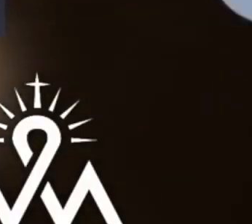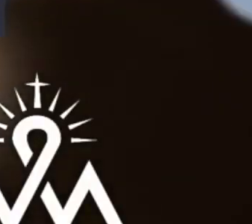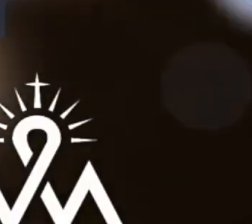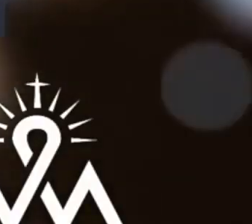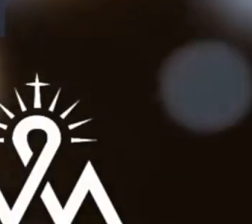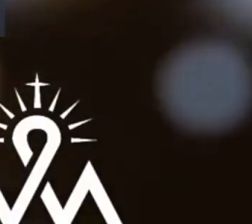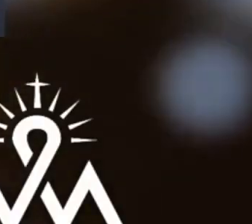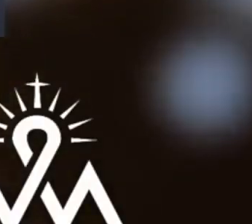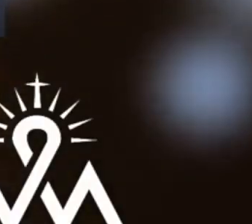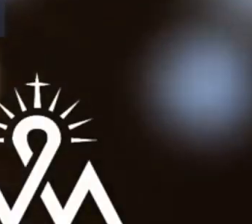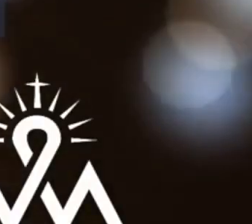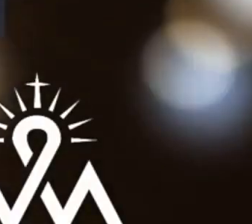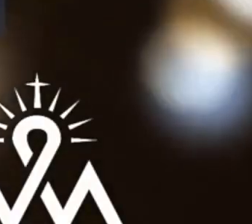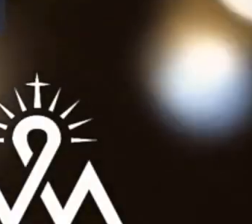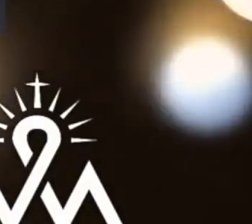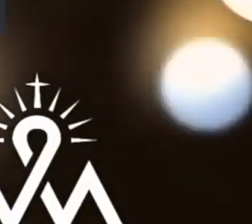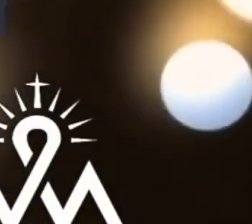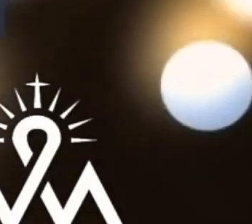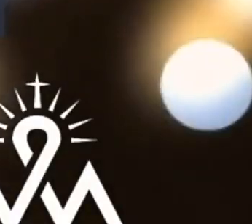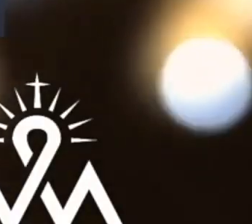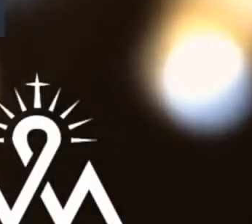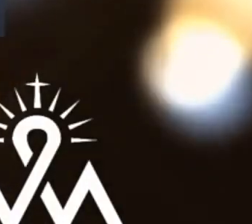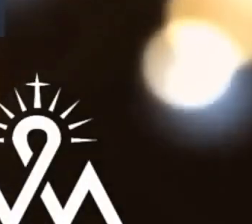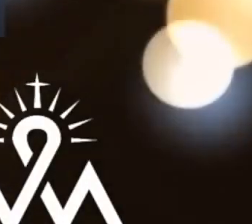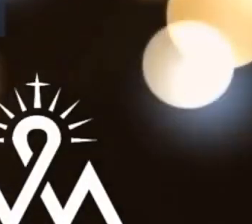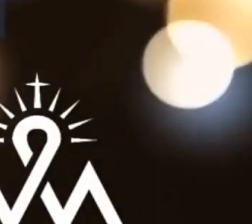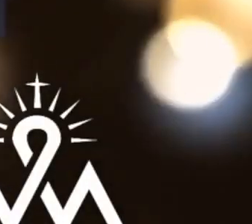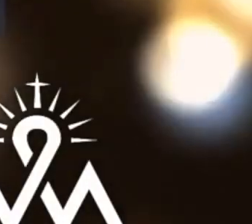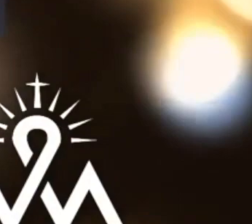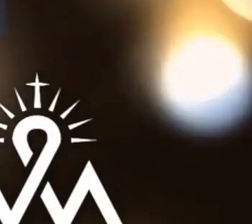No más violencia calles. Eso necesario lo que nos ayudara.